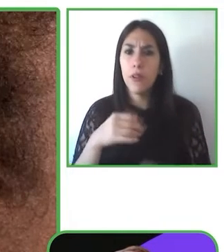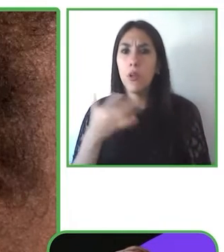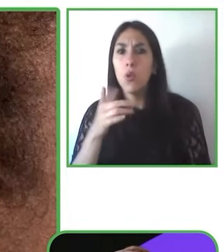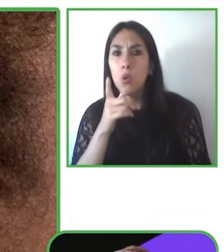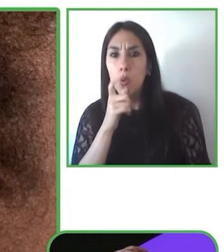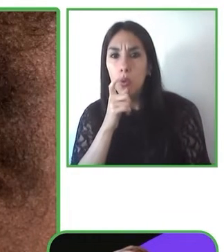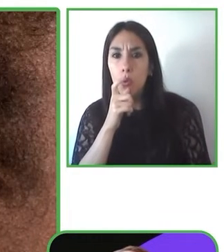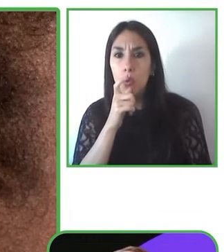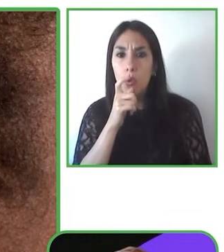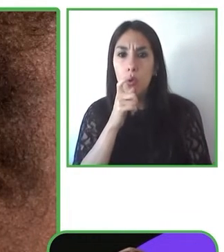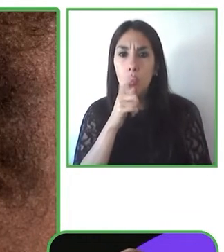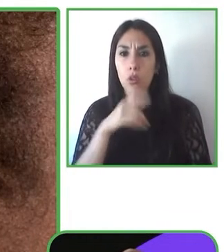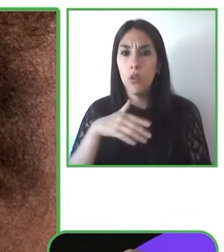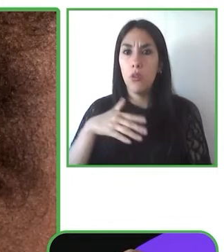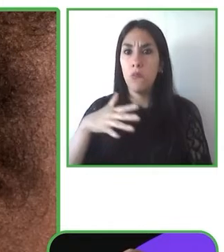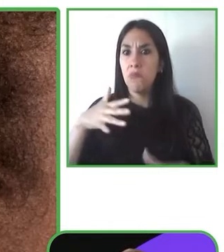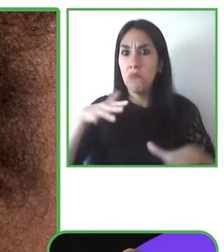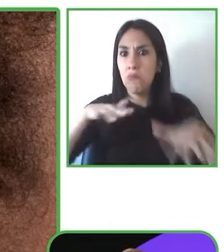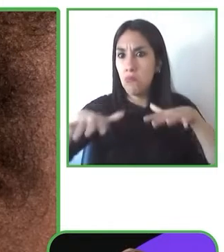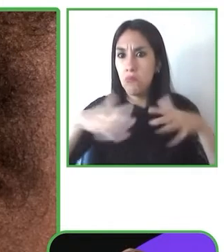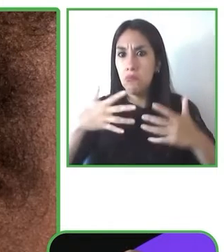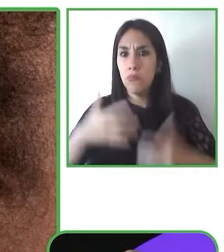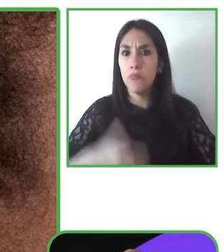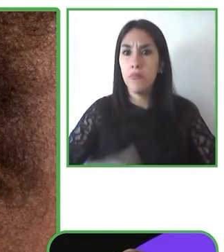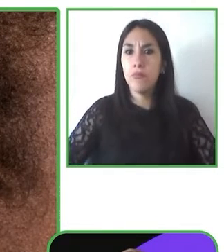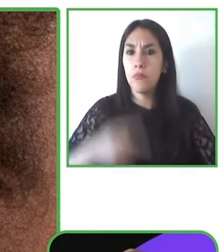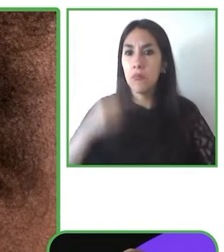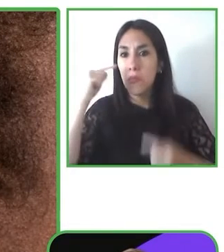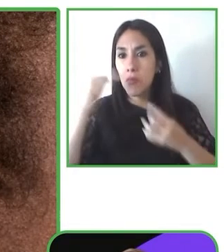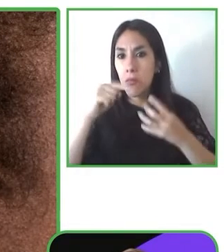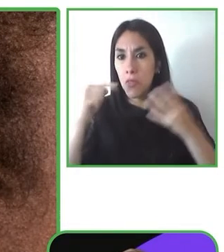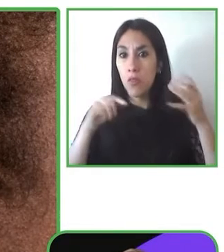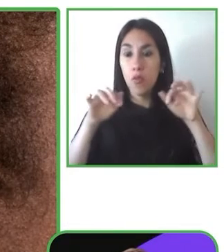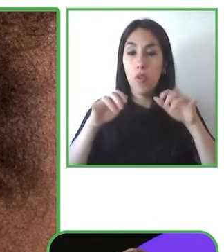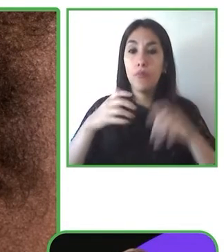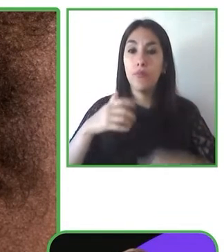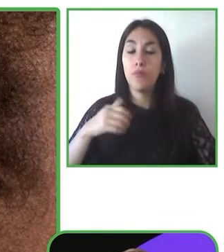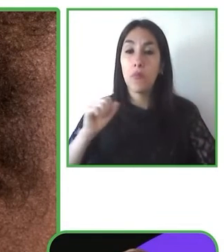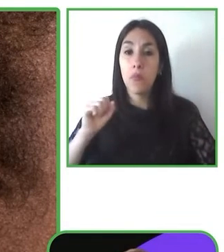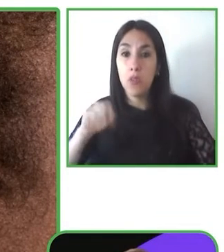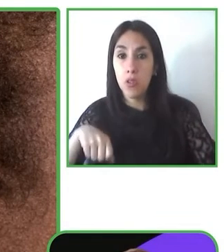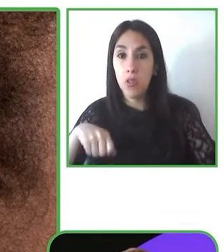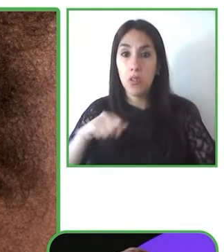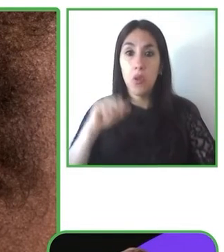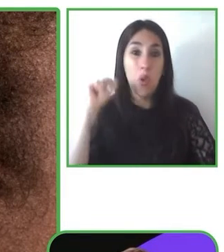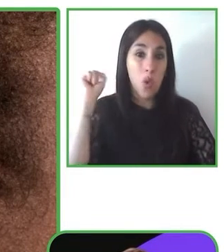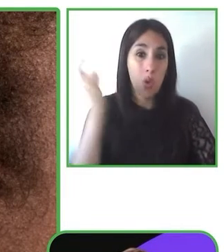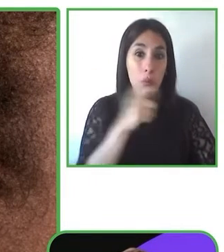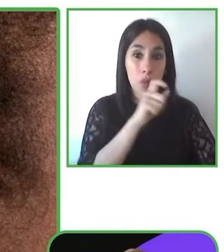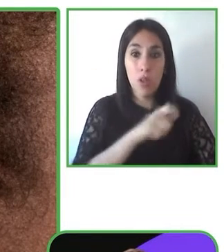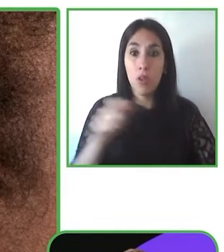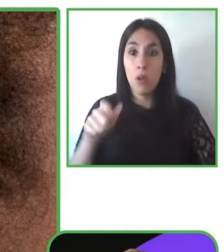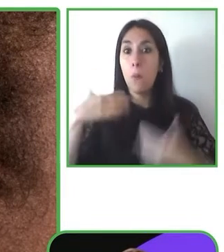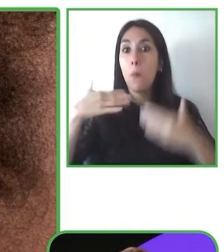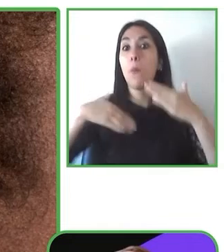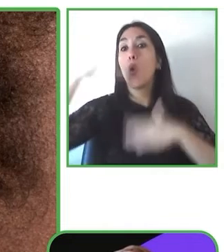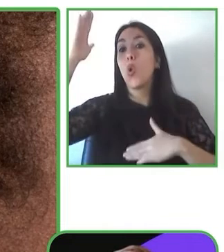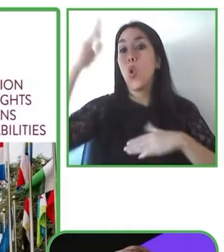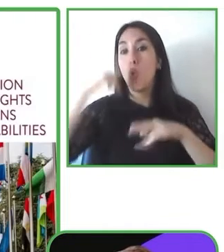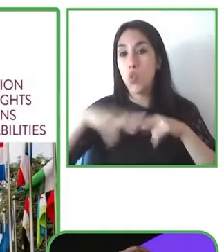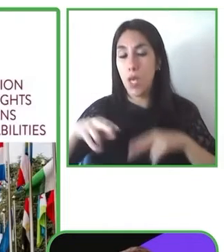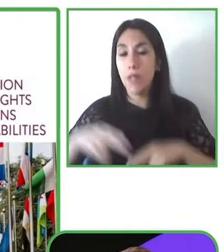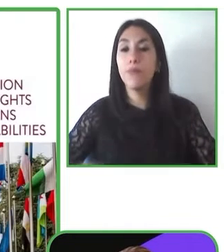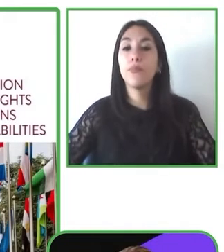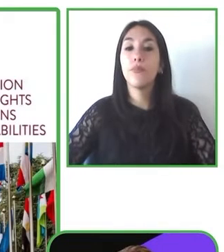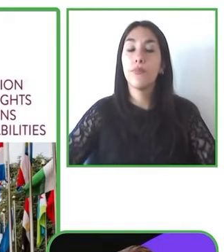físico sea utilizable por muchas personas. La mayoría, la mayor parte de personas. Tenemos que llegar a